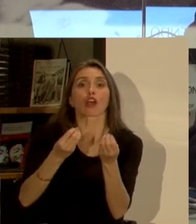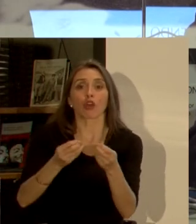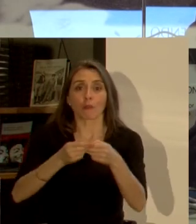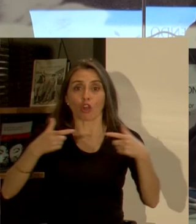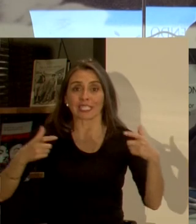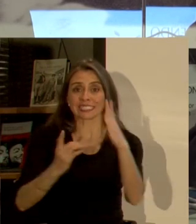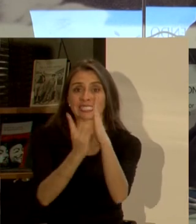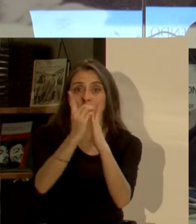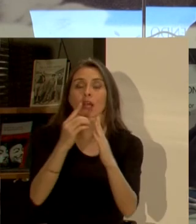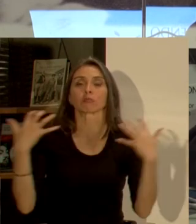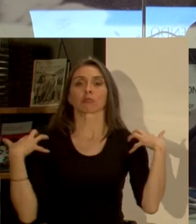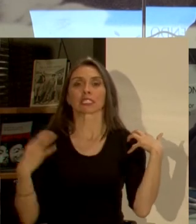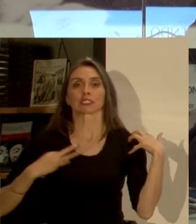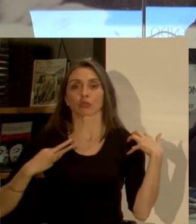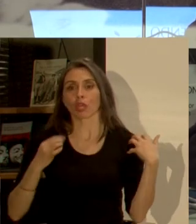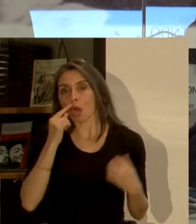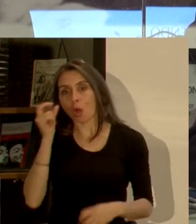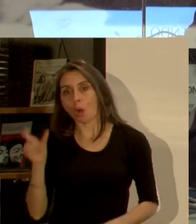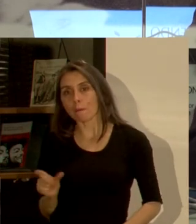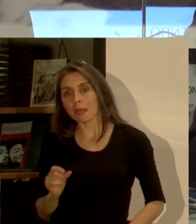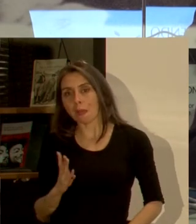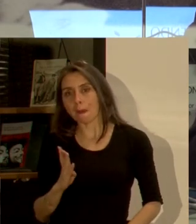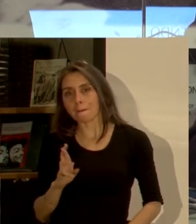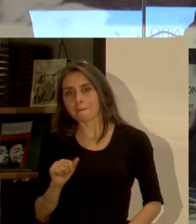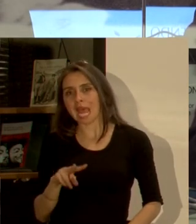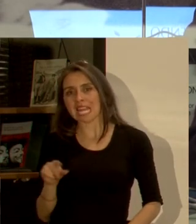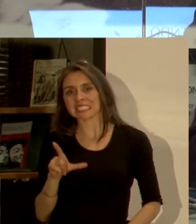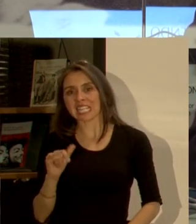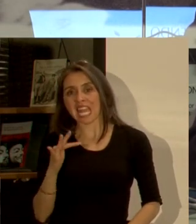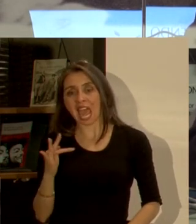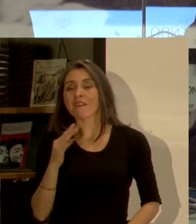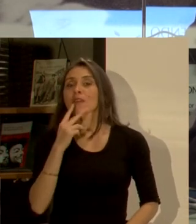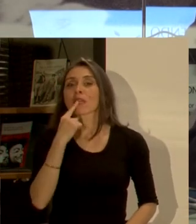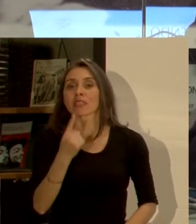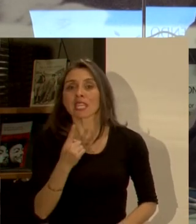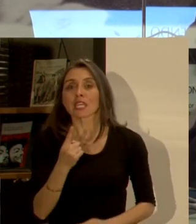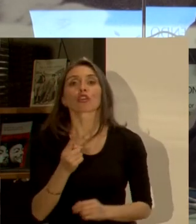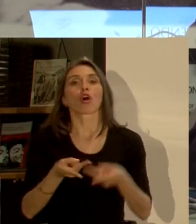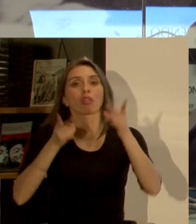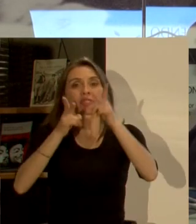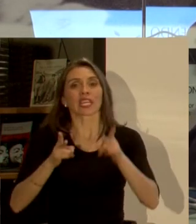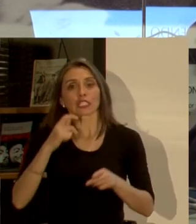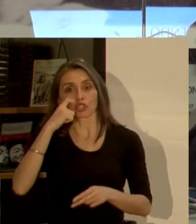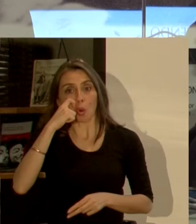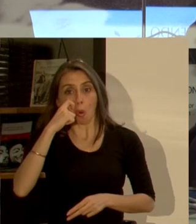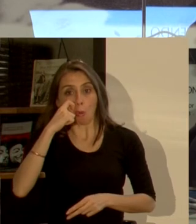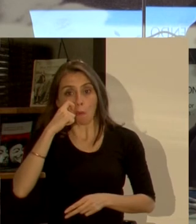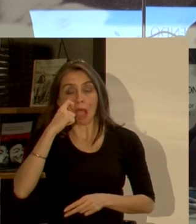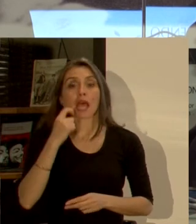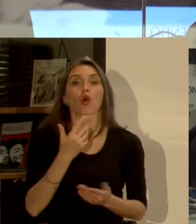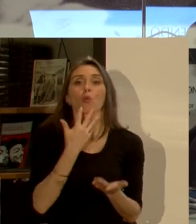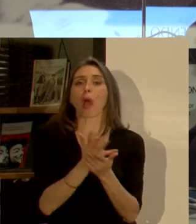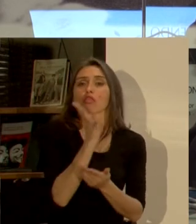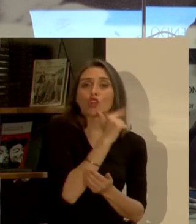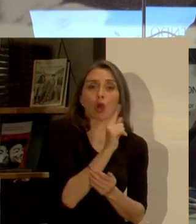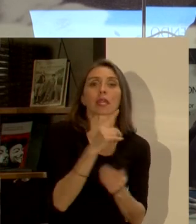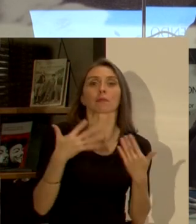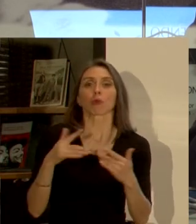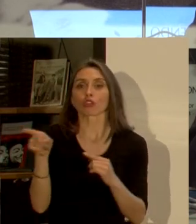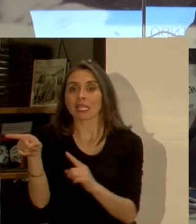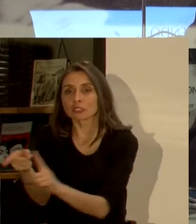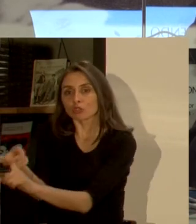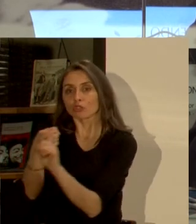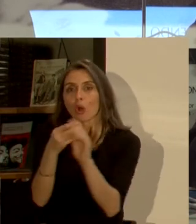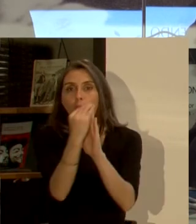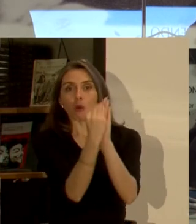Branislav nos habló de los derechos humanos que no solo son importantes cuando están ausentes sino que son muy importantes básicamente para definir las políticas